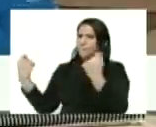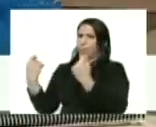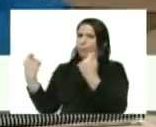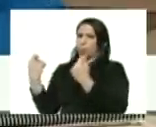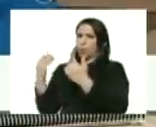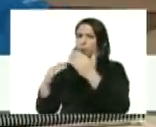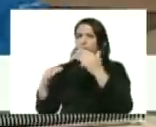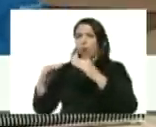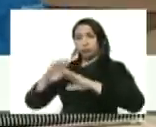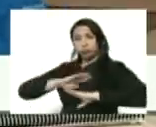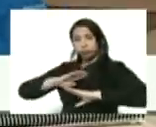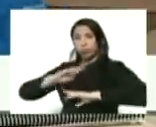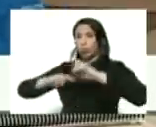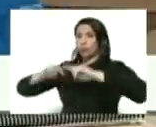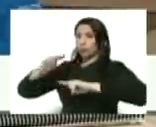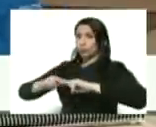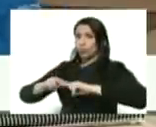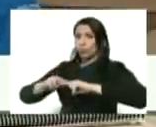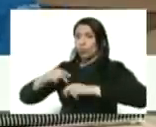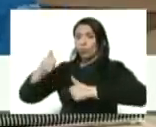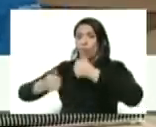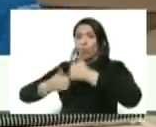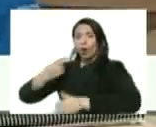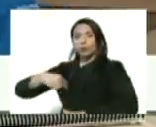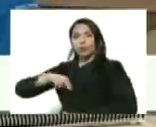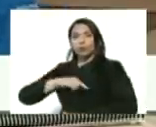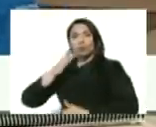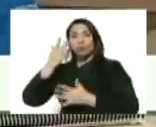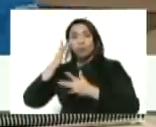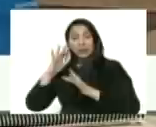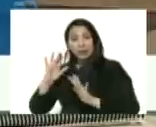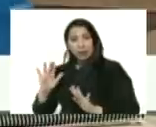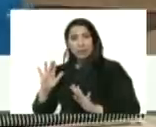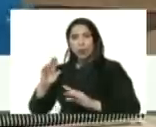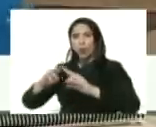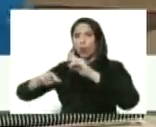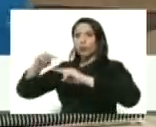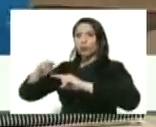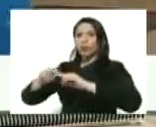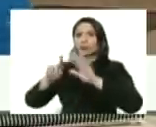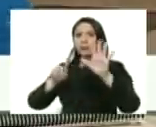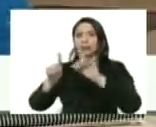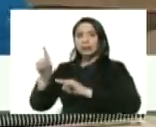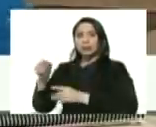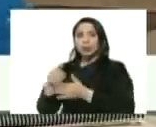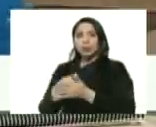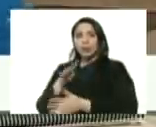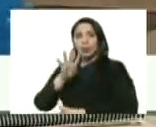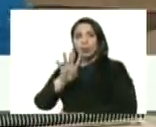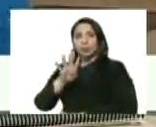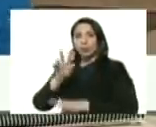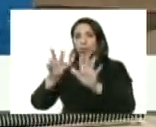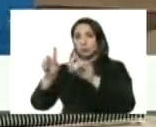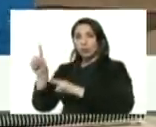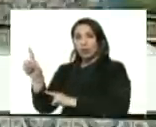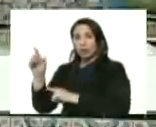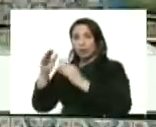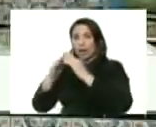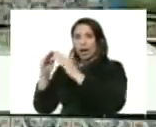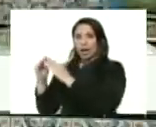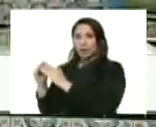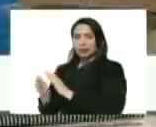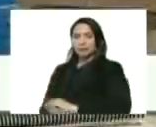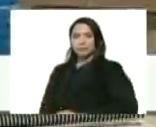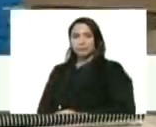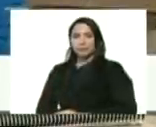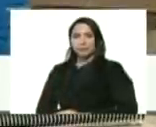autoconstrucción para lo cual nosotros pretendemos construir 61.481 viviendas ¿cuántas?